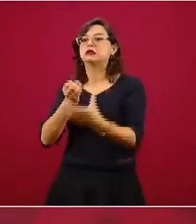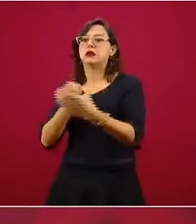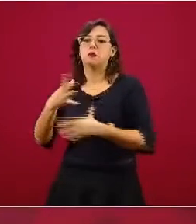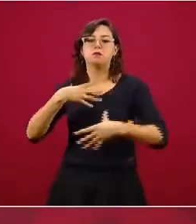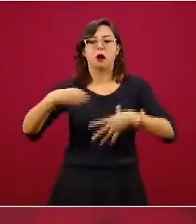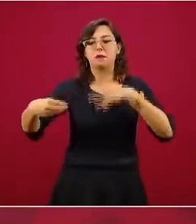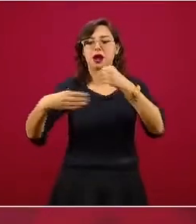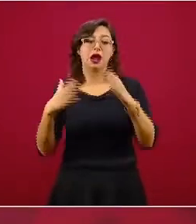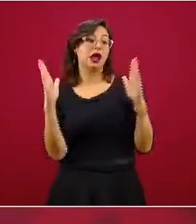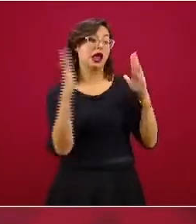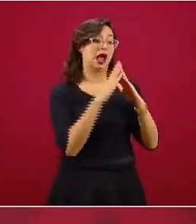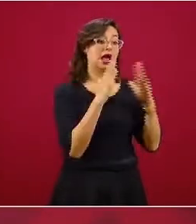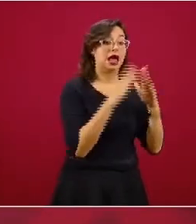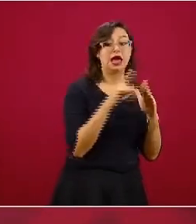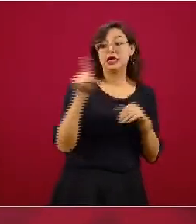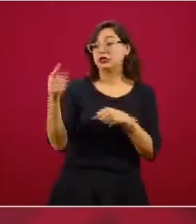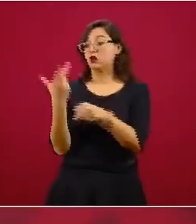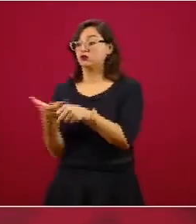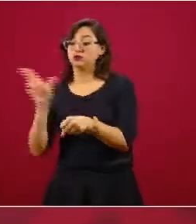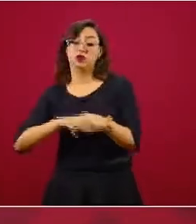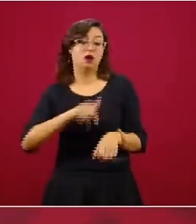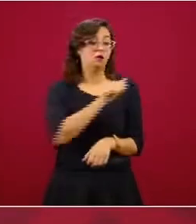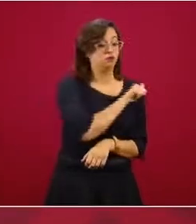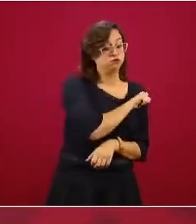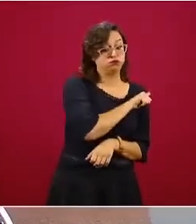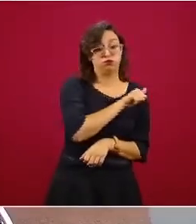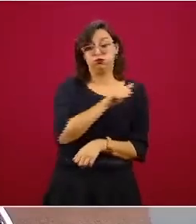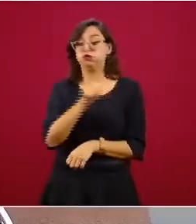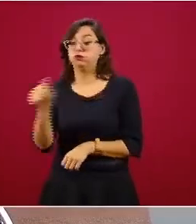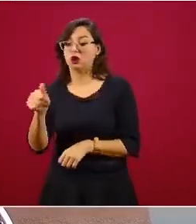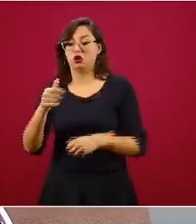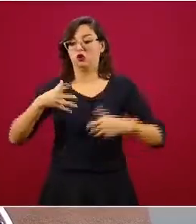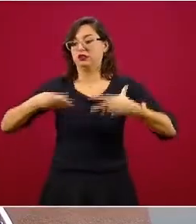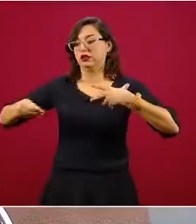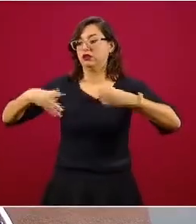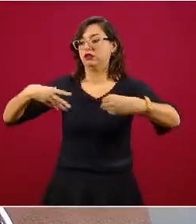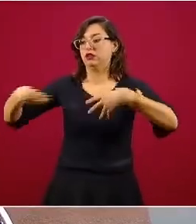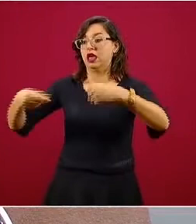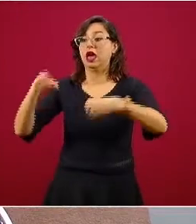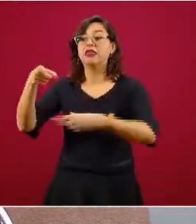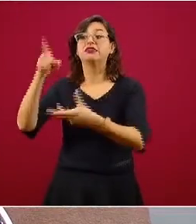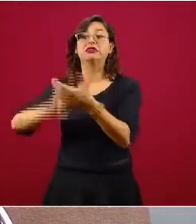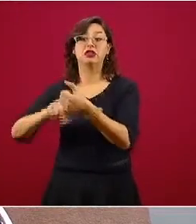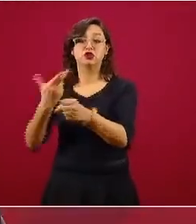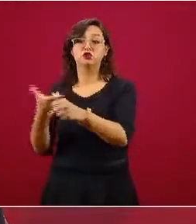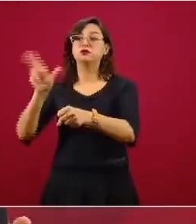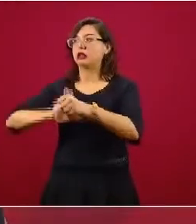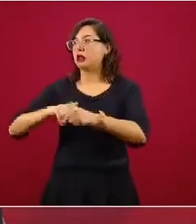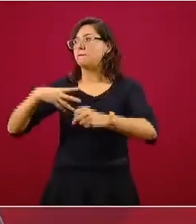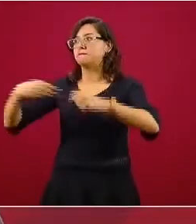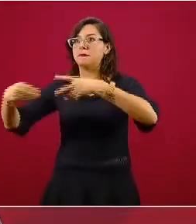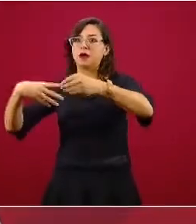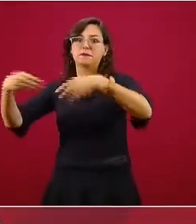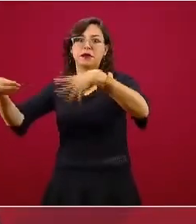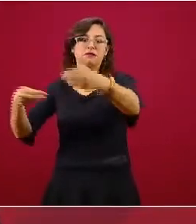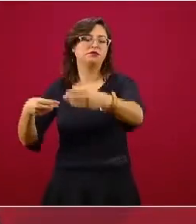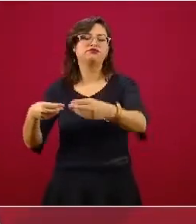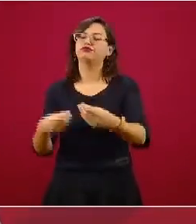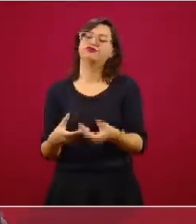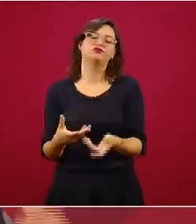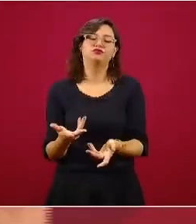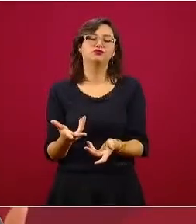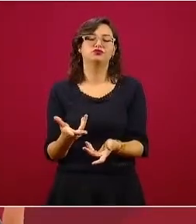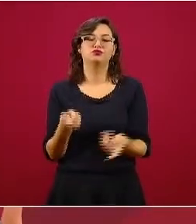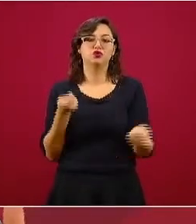trayecto de su casa a las unidades de salud, en las unidades de salud, y eso no sería favorable al control epidémico.